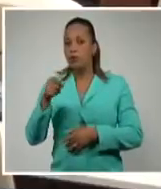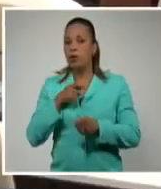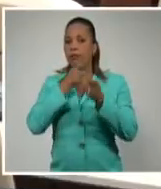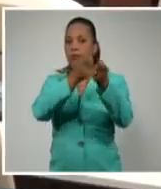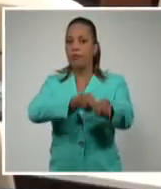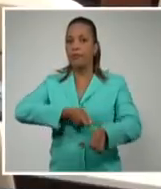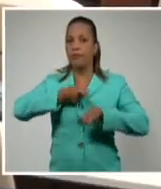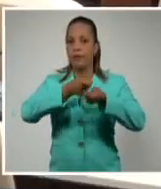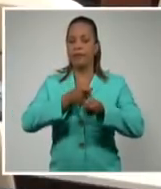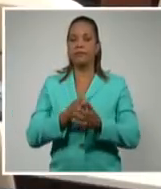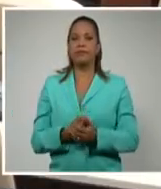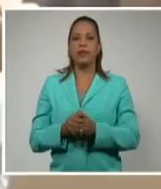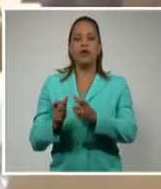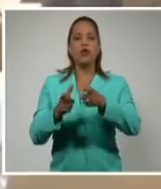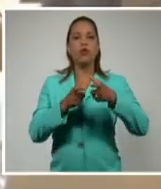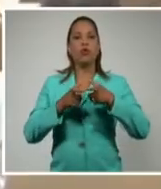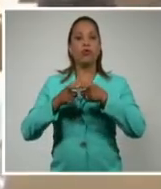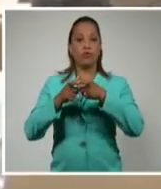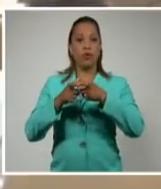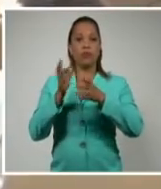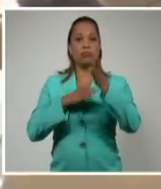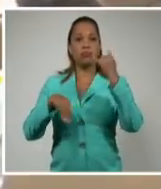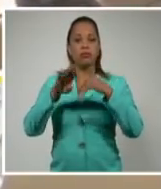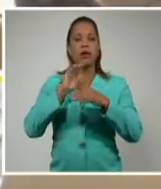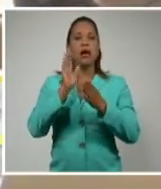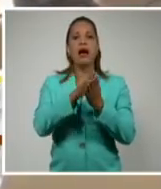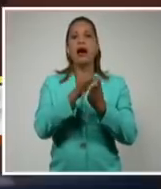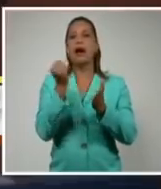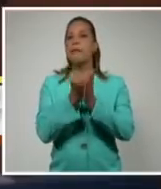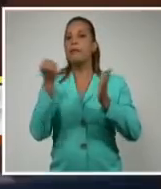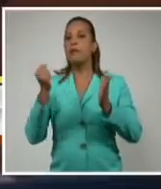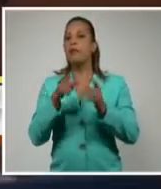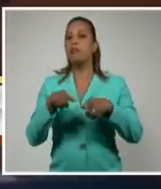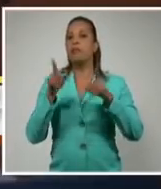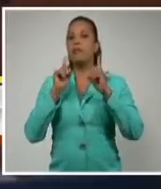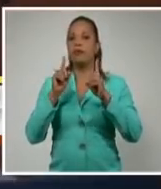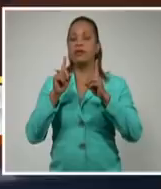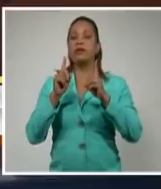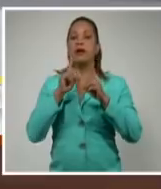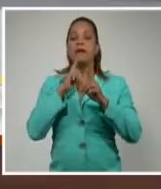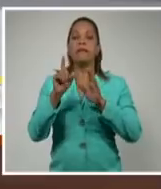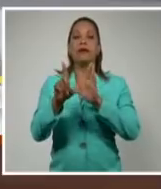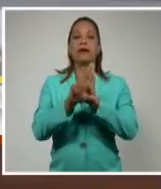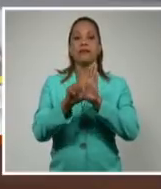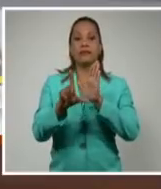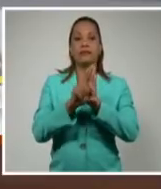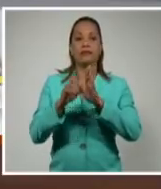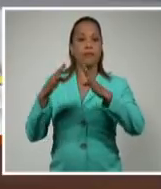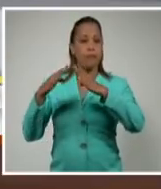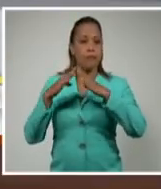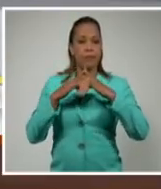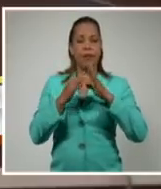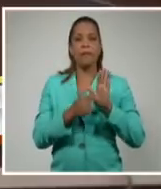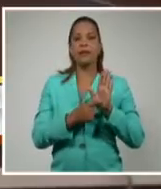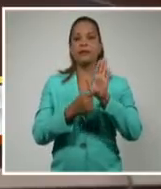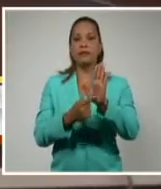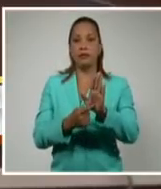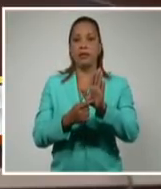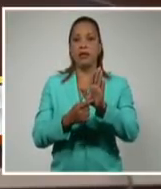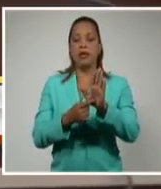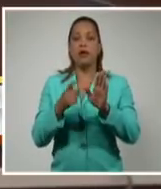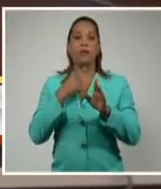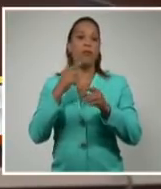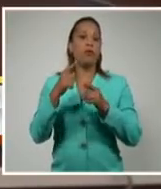El Consejo de Ministros aprobó la propuesta de política para la nueva ley de la vivienda, presentada por el titular de la